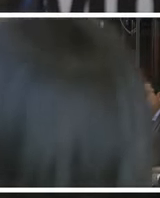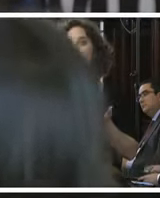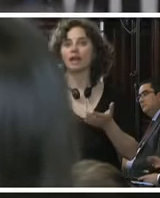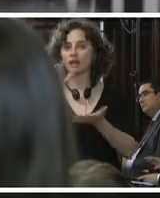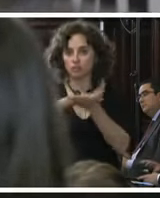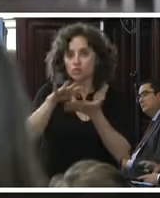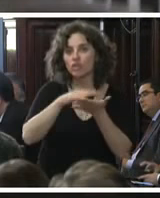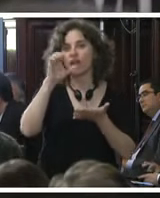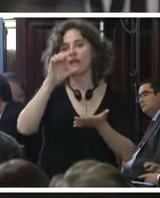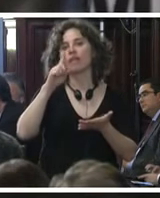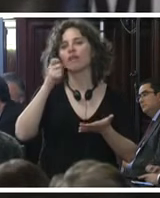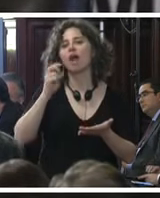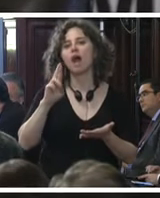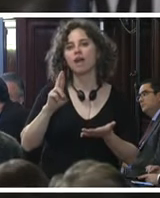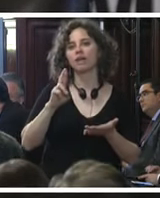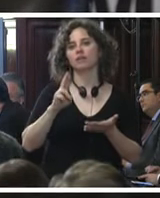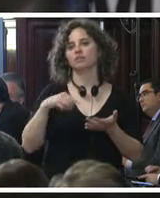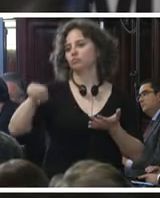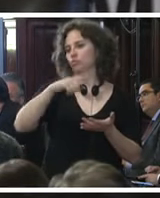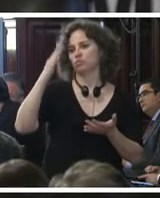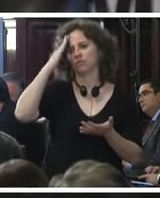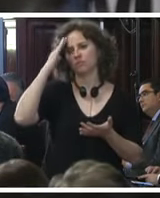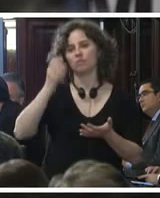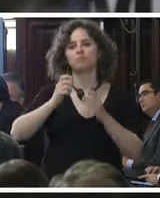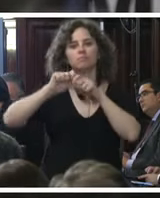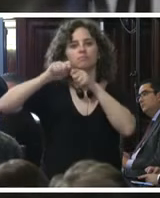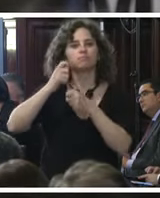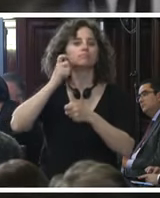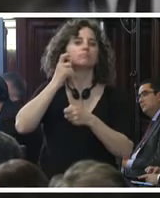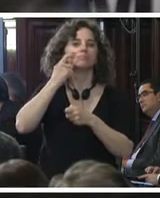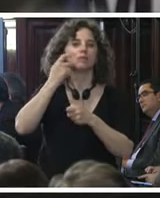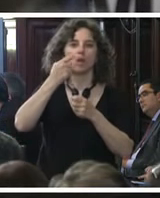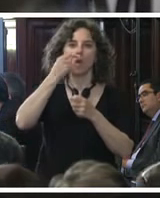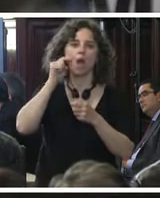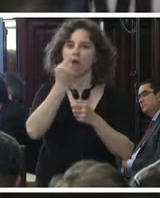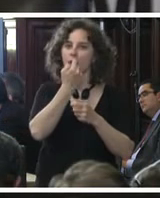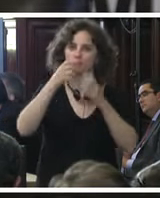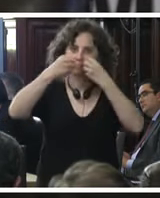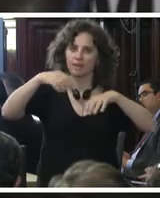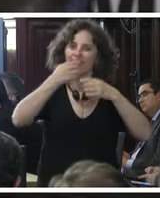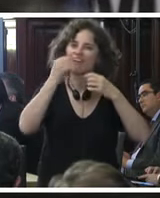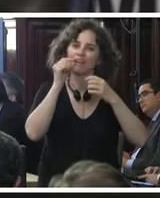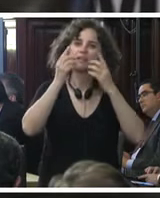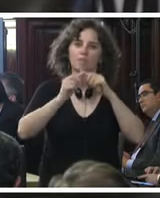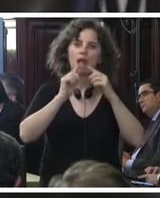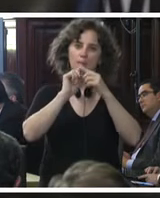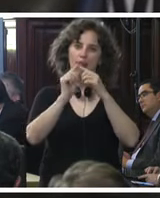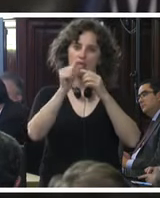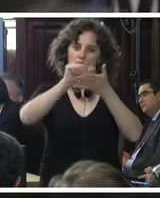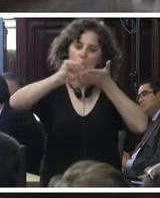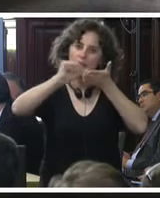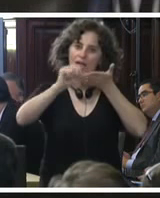como todos sabemos sufrió una fractura del maxilar superior pérdida de piedras dentales superiores y afectación del paladar ha sido operado